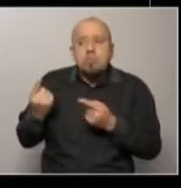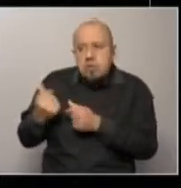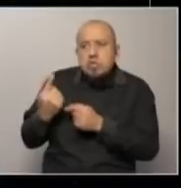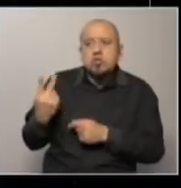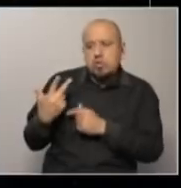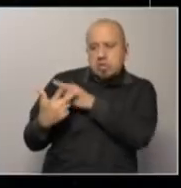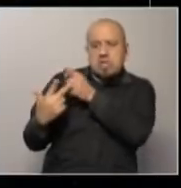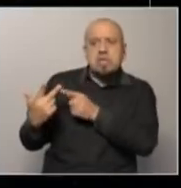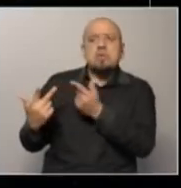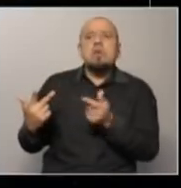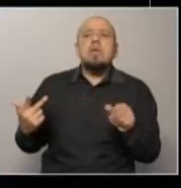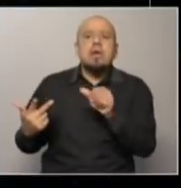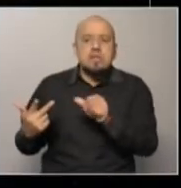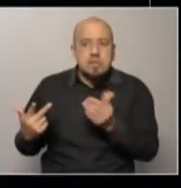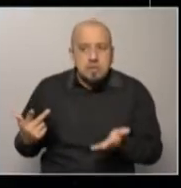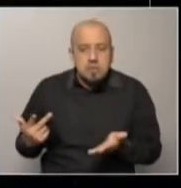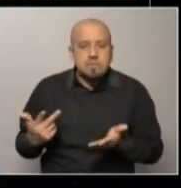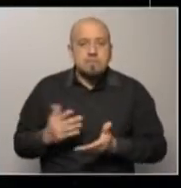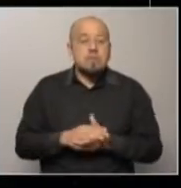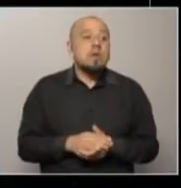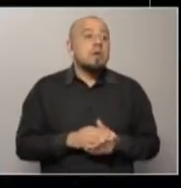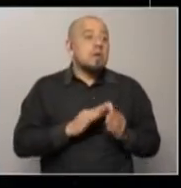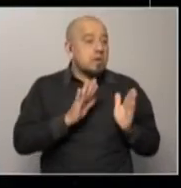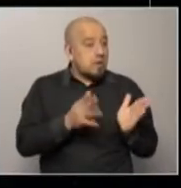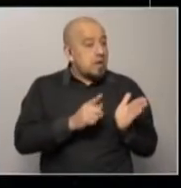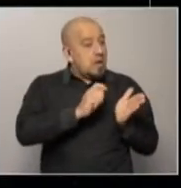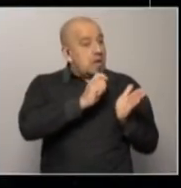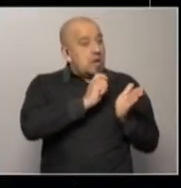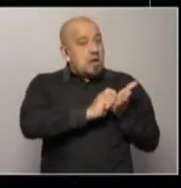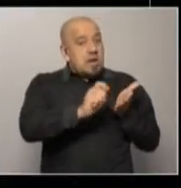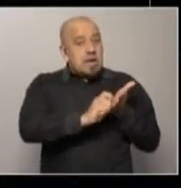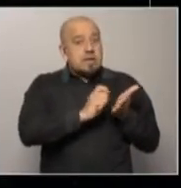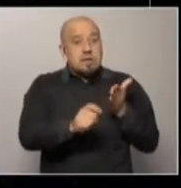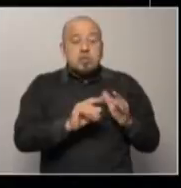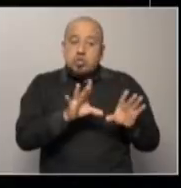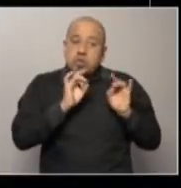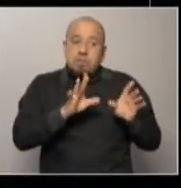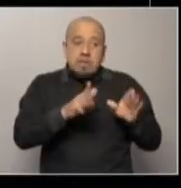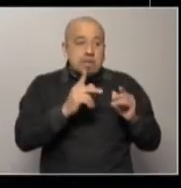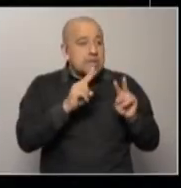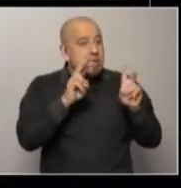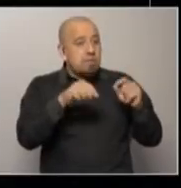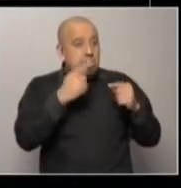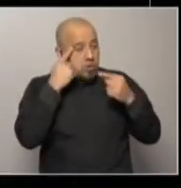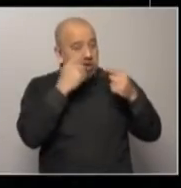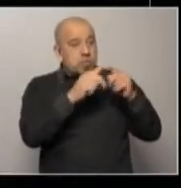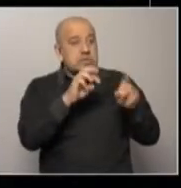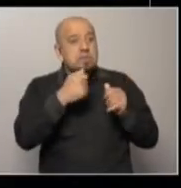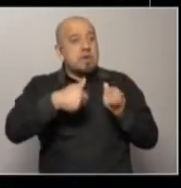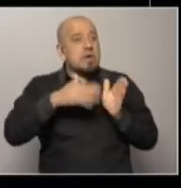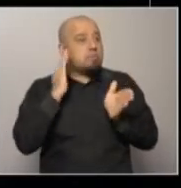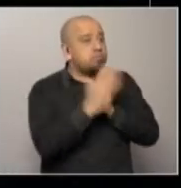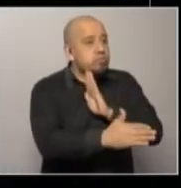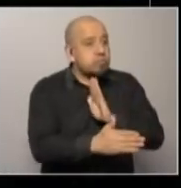lee las actas, se puede ver que están muy enfocados en el escape. Sí, bueno, pero un tipo diciéndole